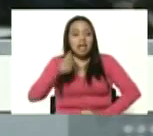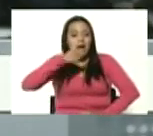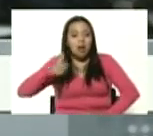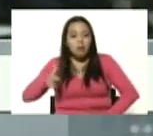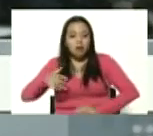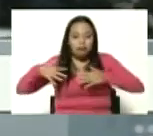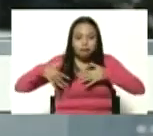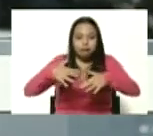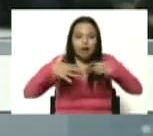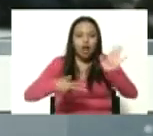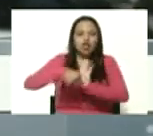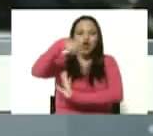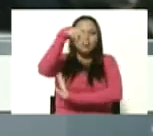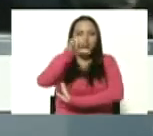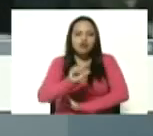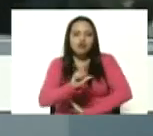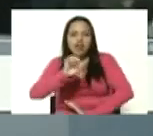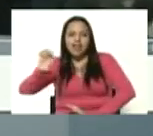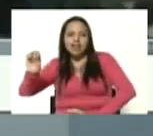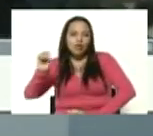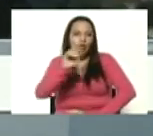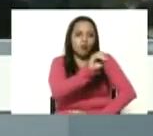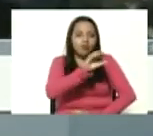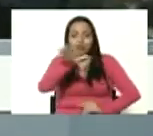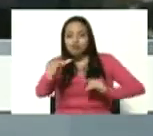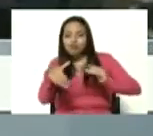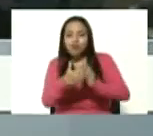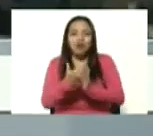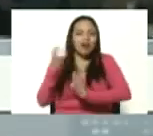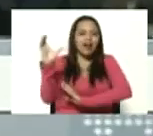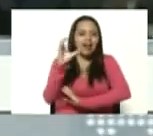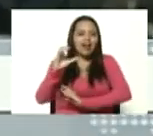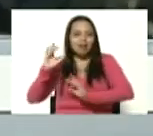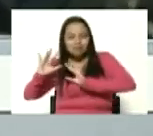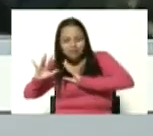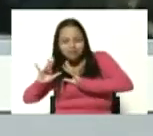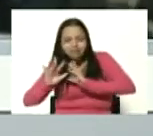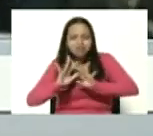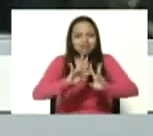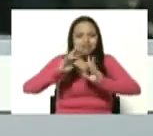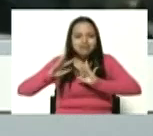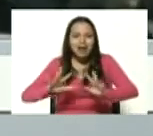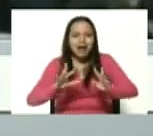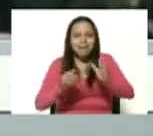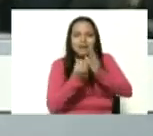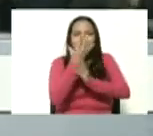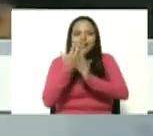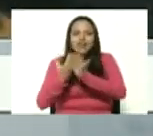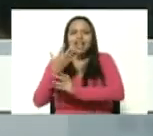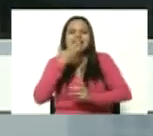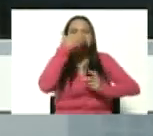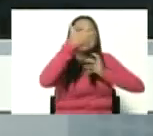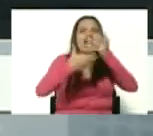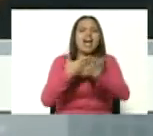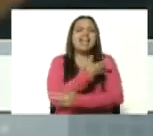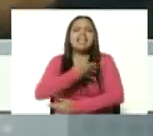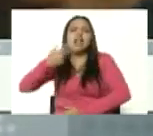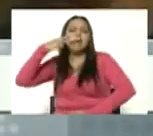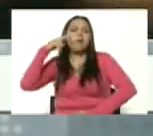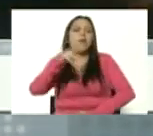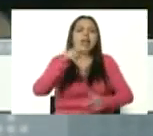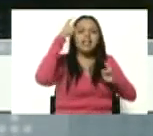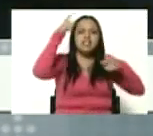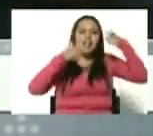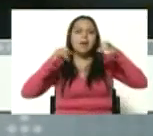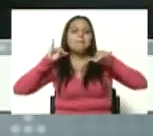sur este y oeste de la gran Caracas empezaba a llegar a Miraflores a gritar queremos ver a Chávez a la misma hora